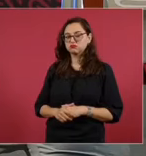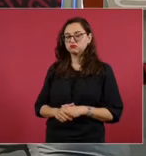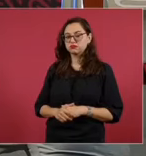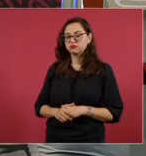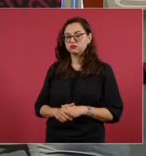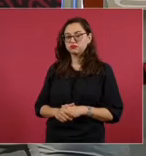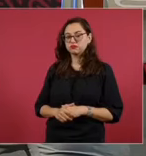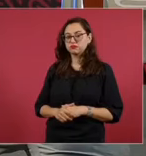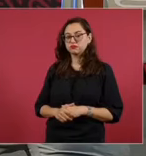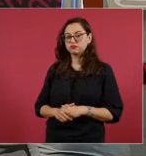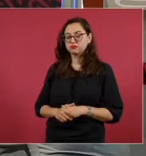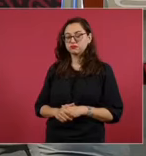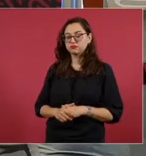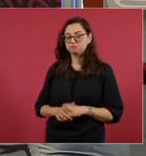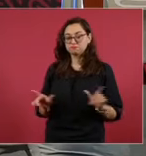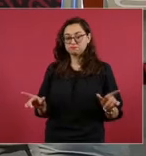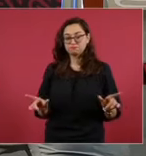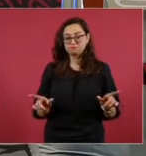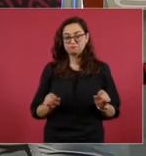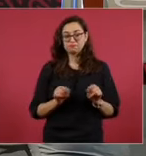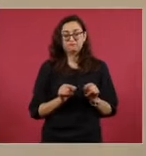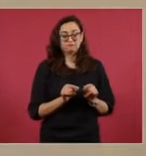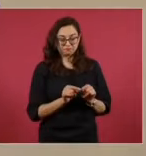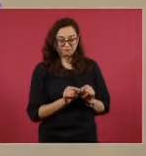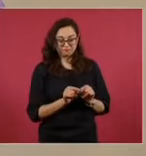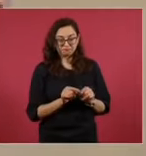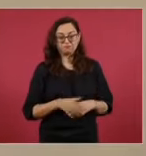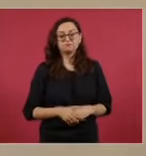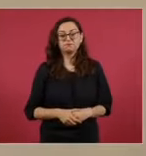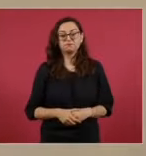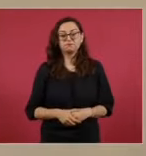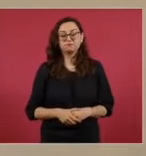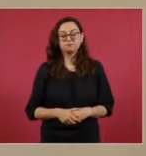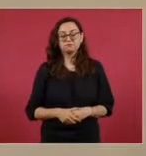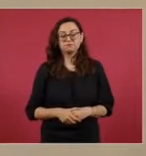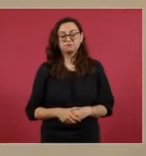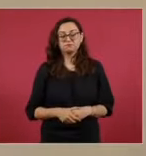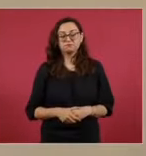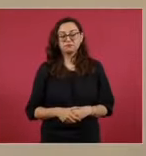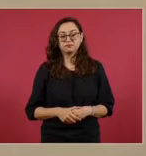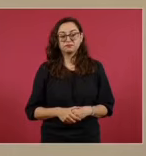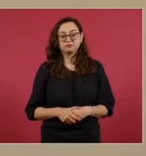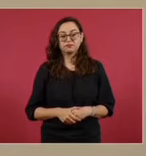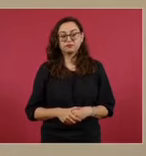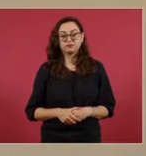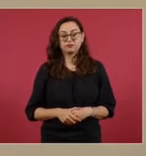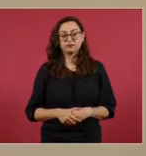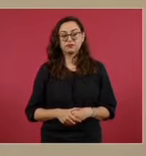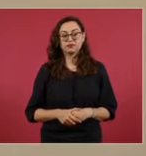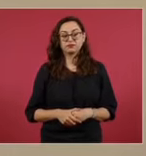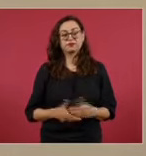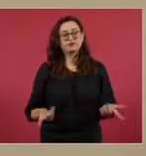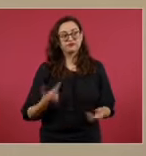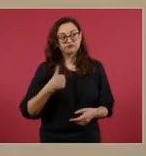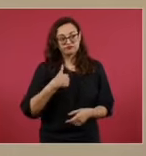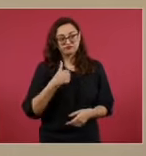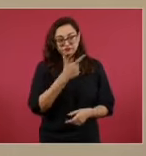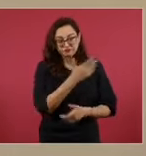Hay una postdata ahí, dice, le mando un abrazo y le deseo lo mejor. Ya ven eso de los asesores.